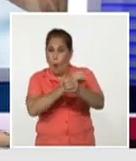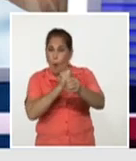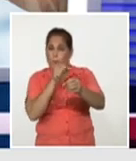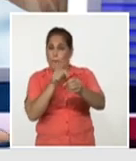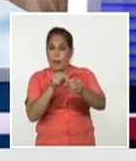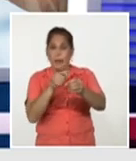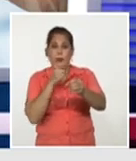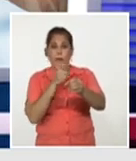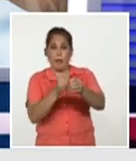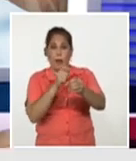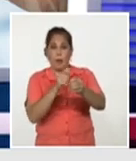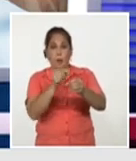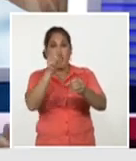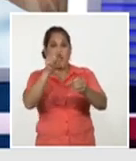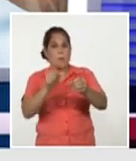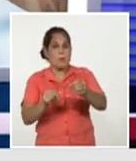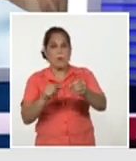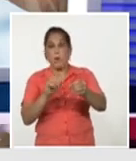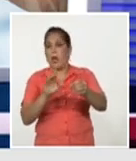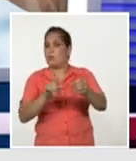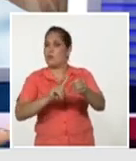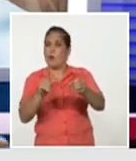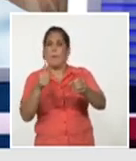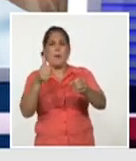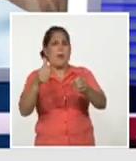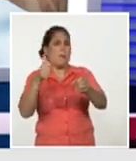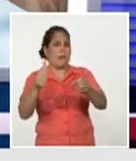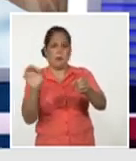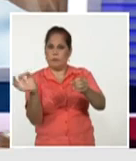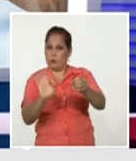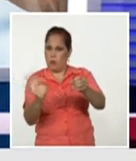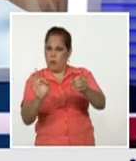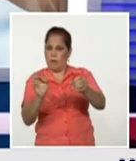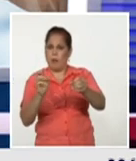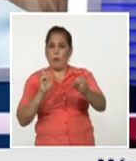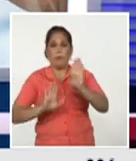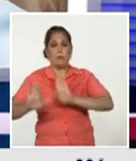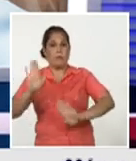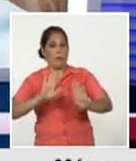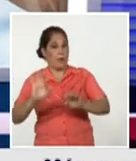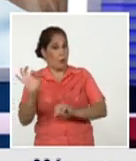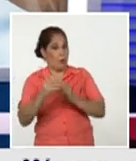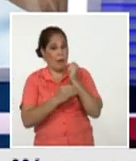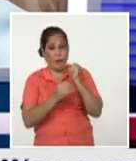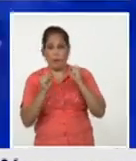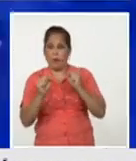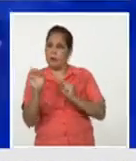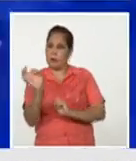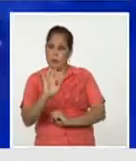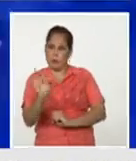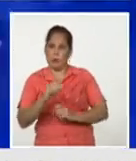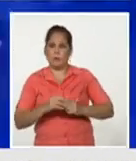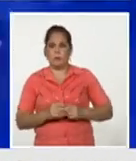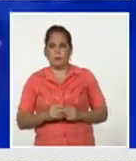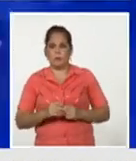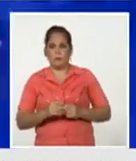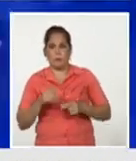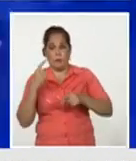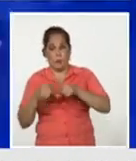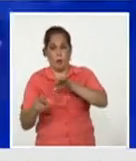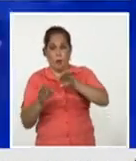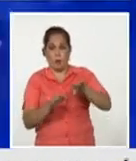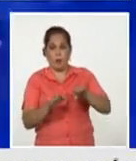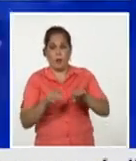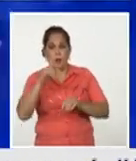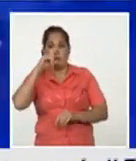vacunación pues el sujeto no puede decirse que tiene una respuesta inmune potente para evitarla cuán segura es soberana